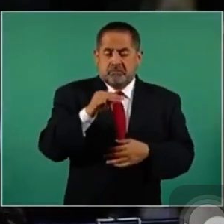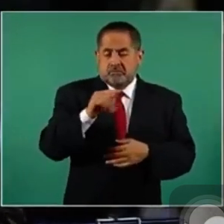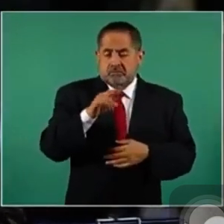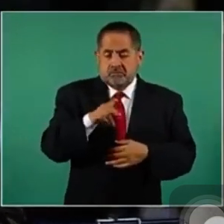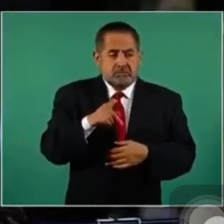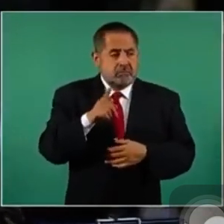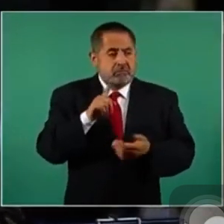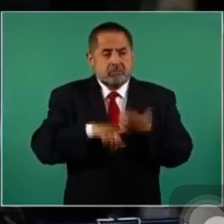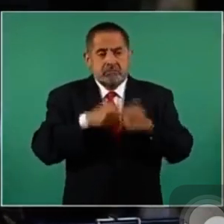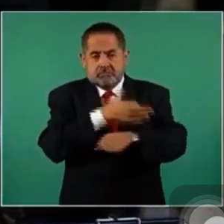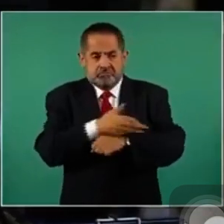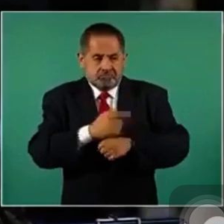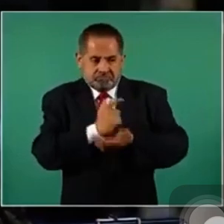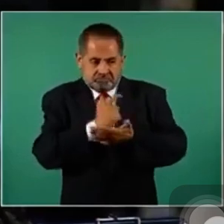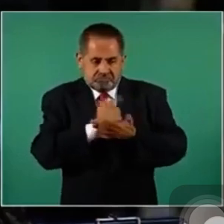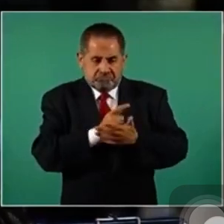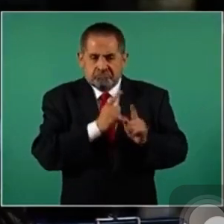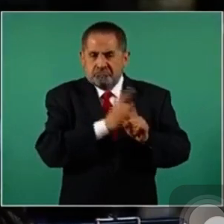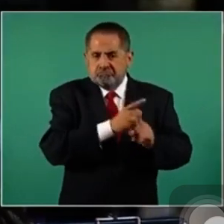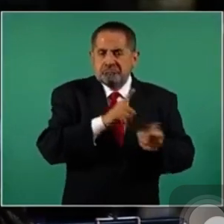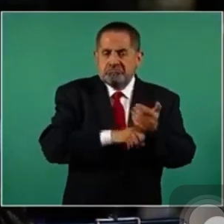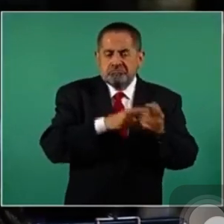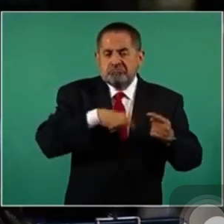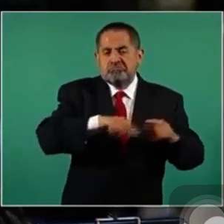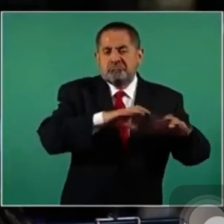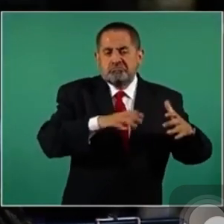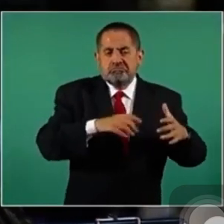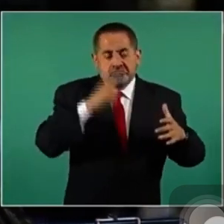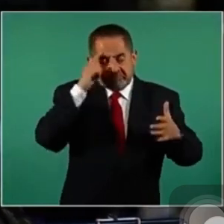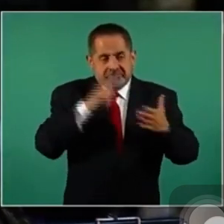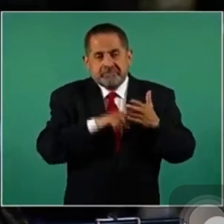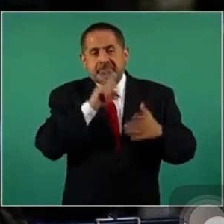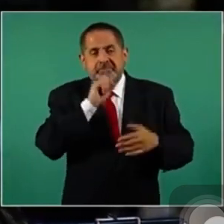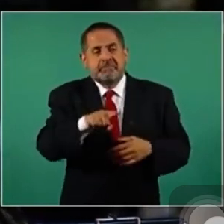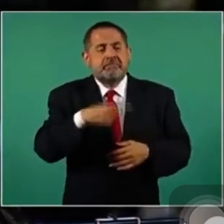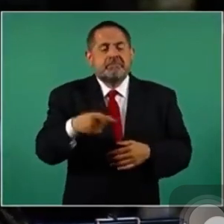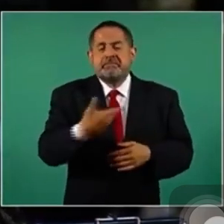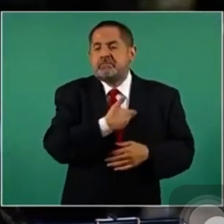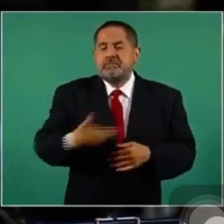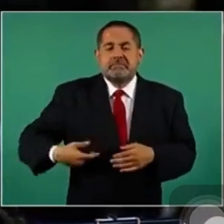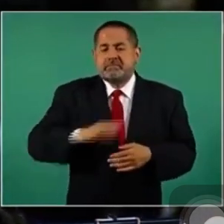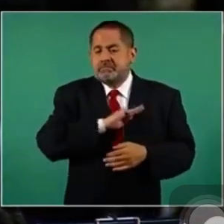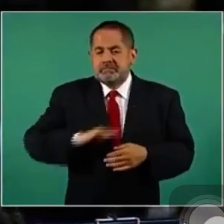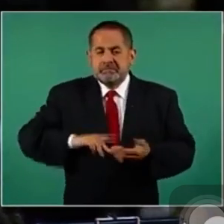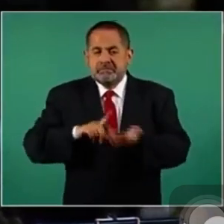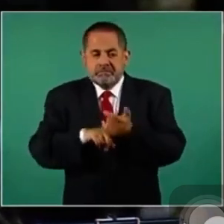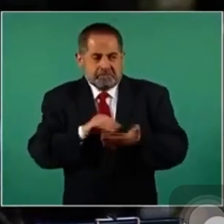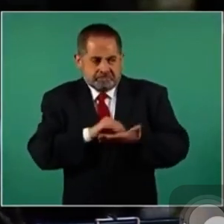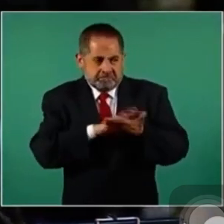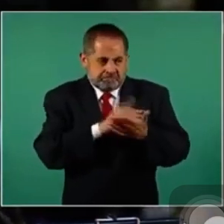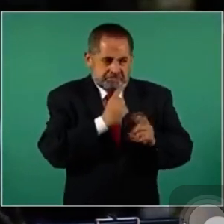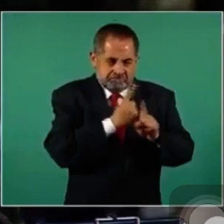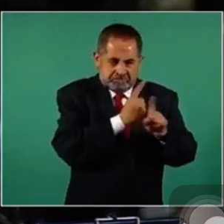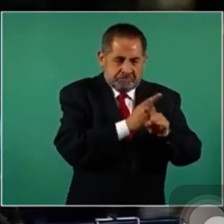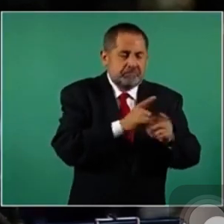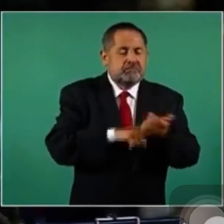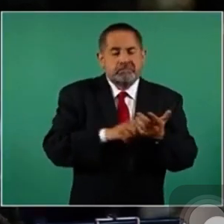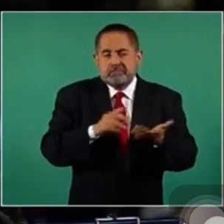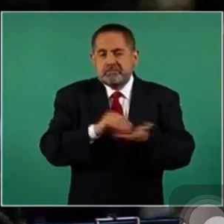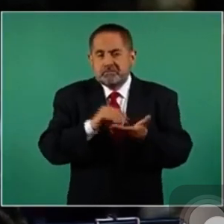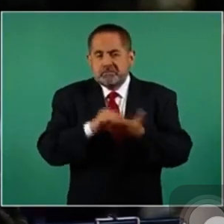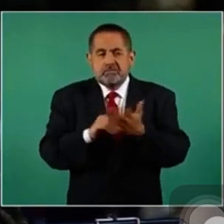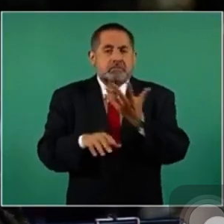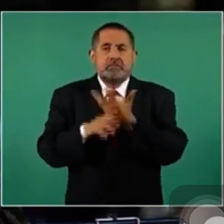amenazada por parte de... se cree que es el presidente municipal actual y que se encuentra ahorita